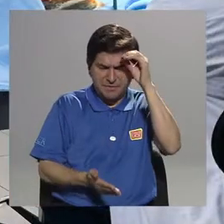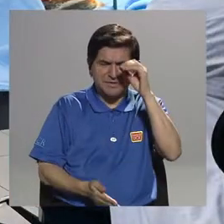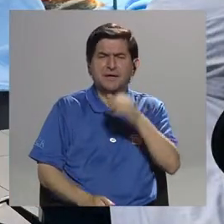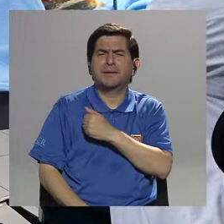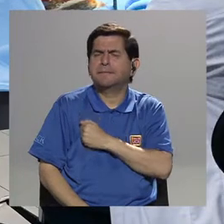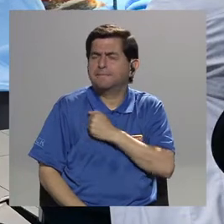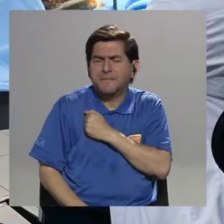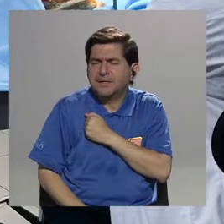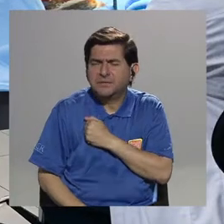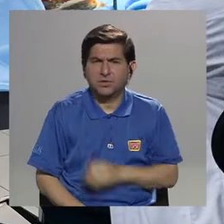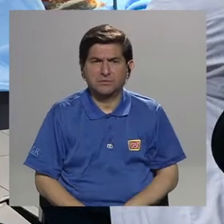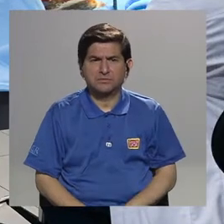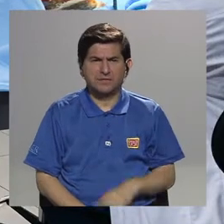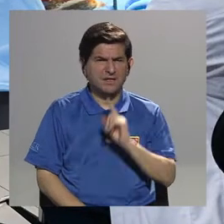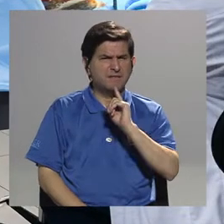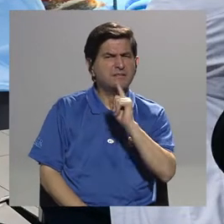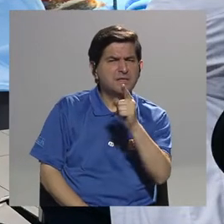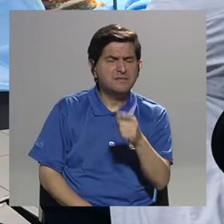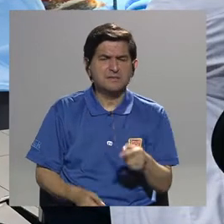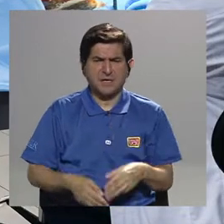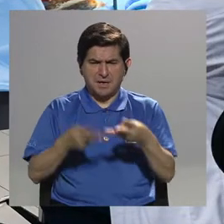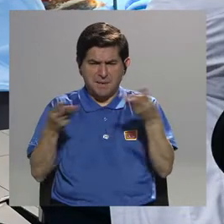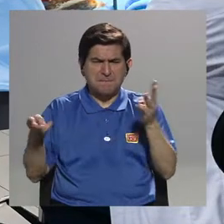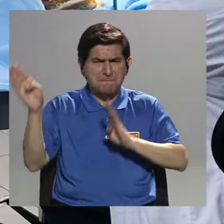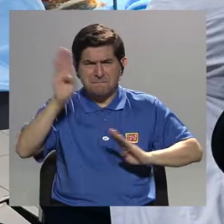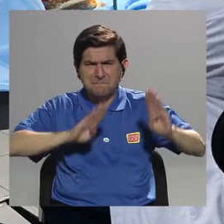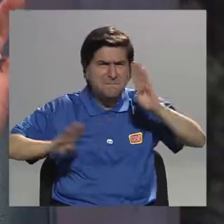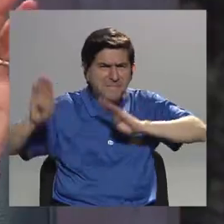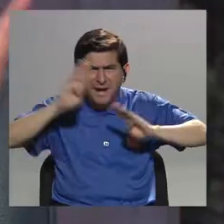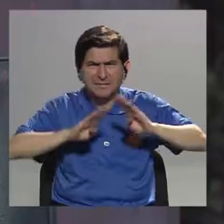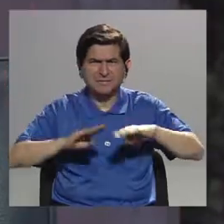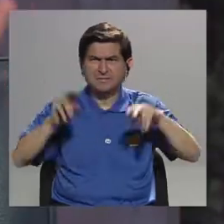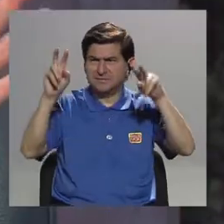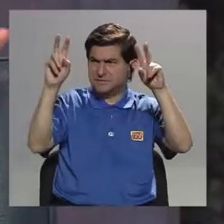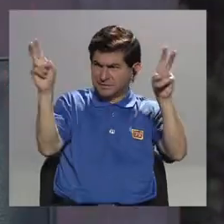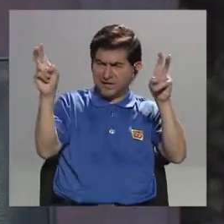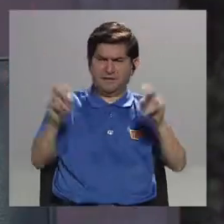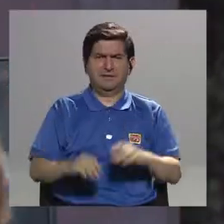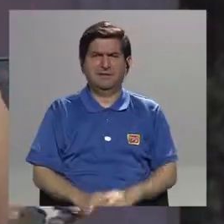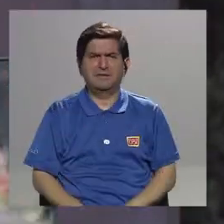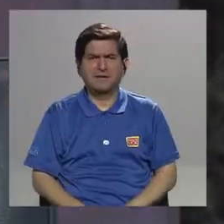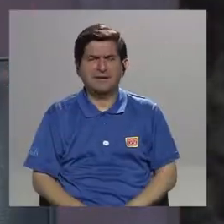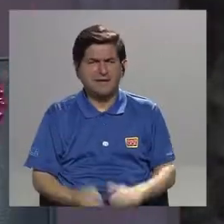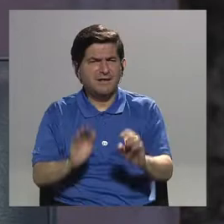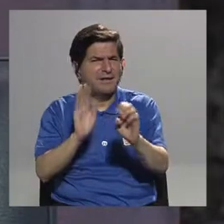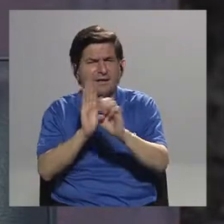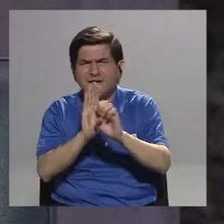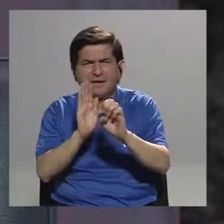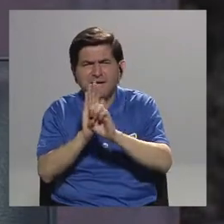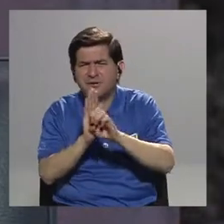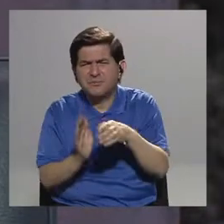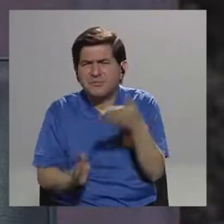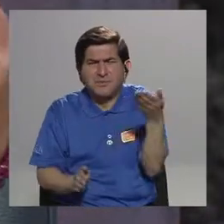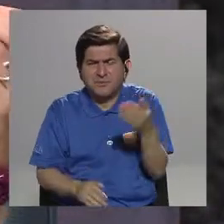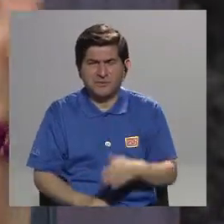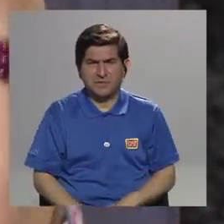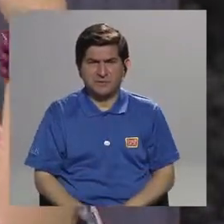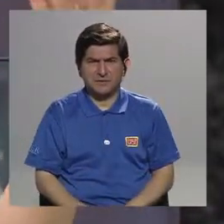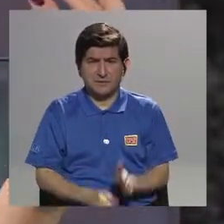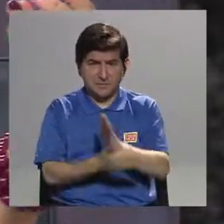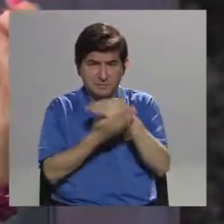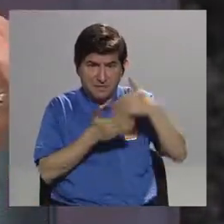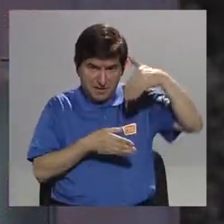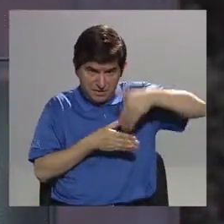con material biológico real, ¿verdad? Perdón que le interrumpa. Cuando usted habla de material biológico, para tal vez tener un poquito más